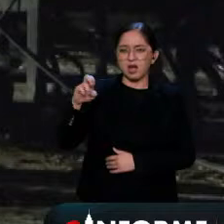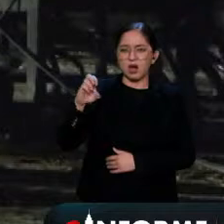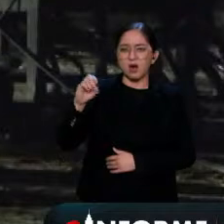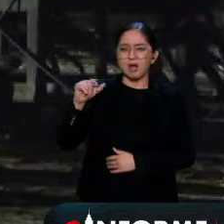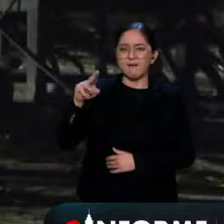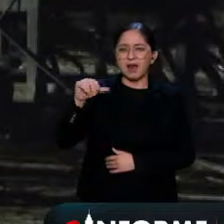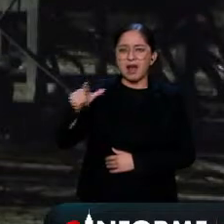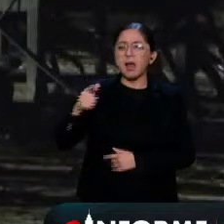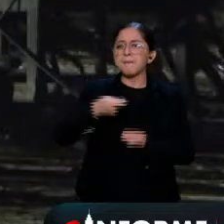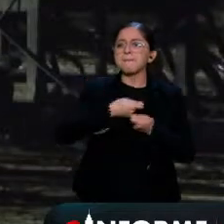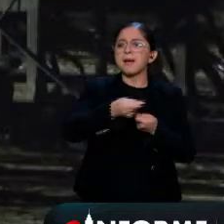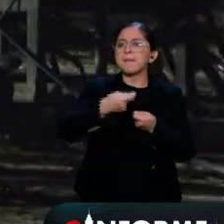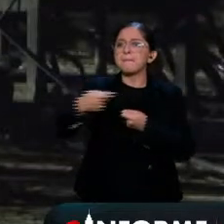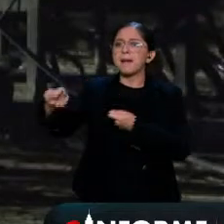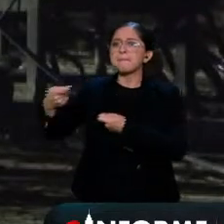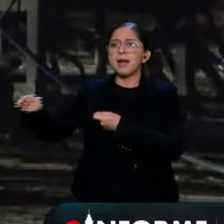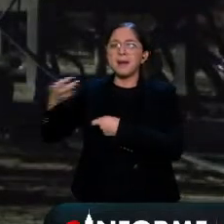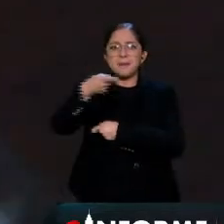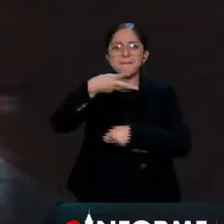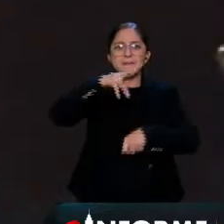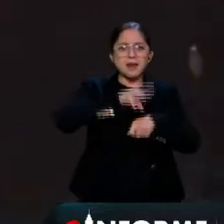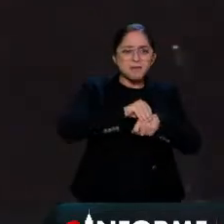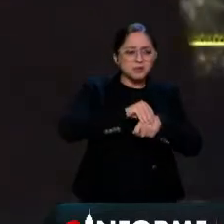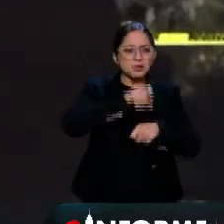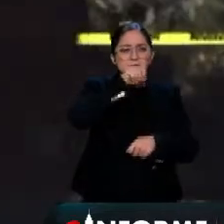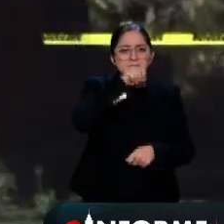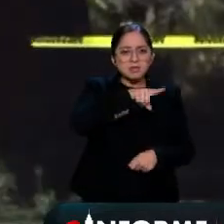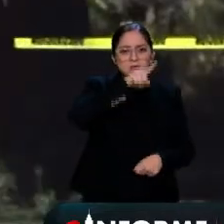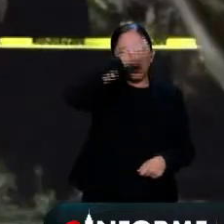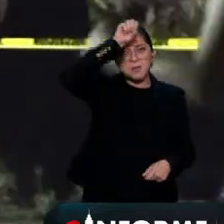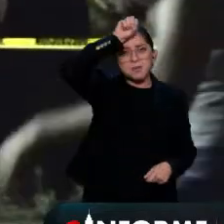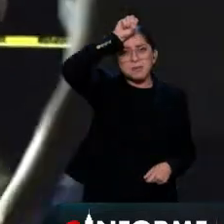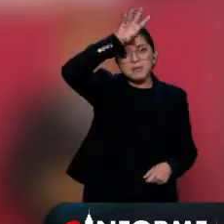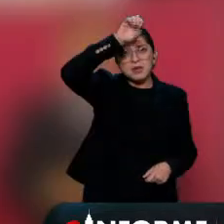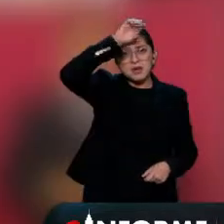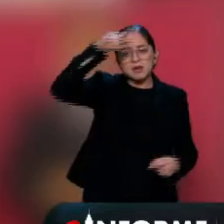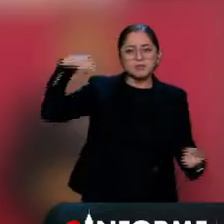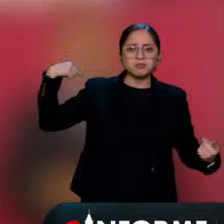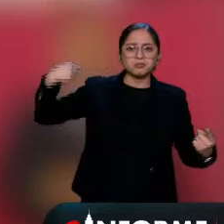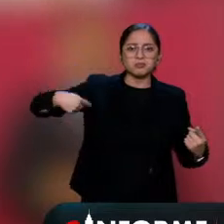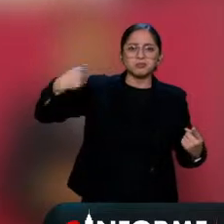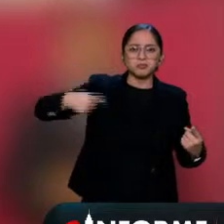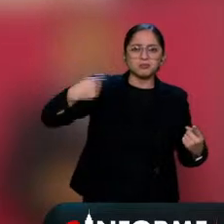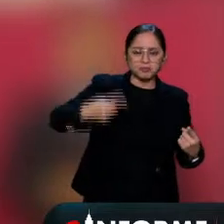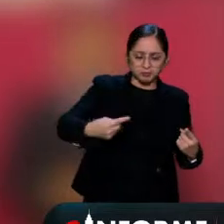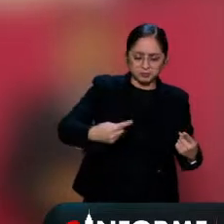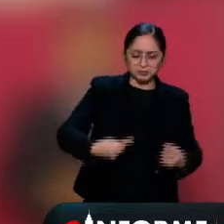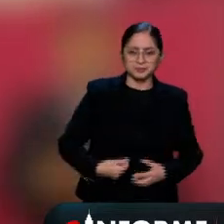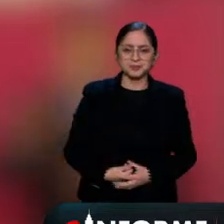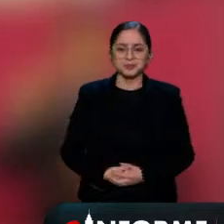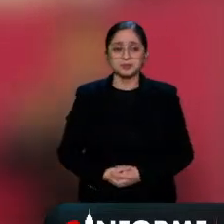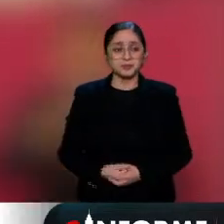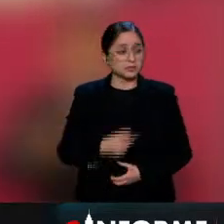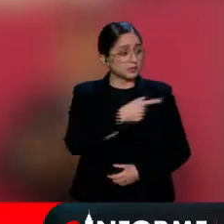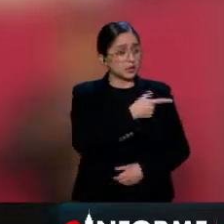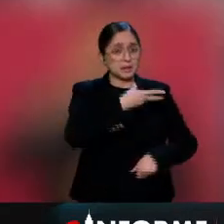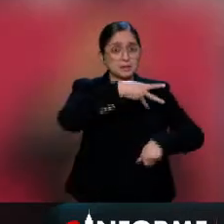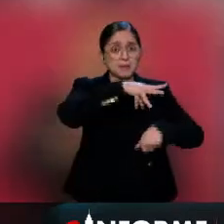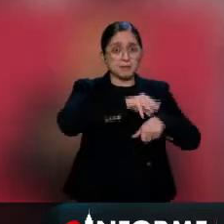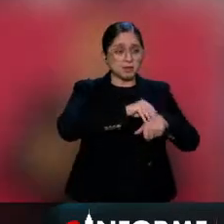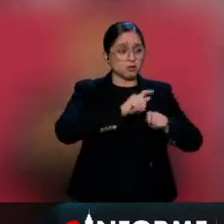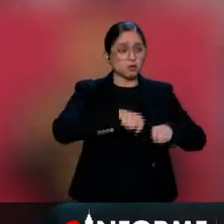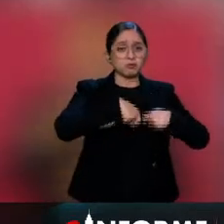territorio nacional y en el caso de la mina en Sabinas, la concesión es de esa etapa. La concesión la otorgó Fox